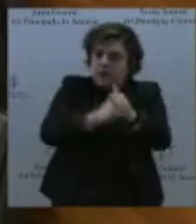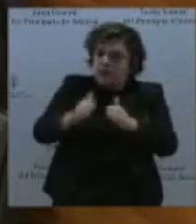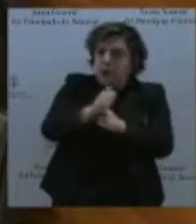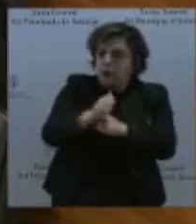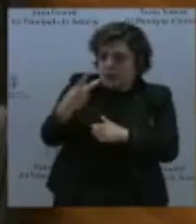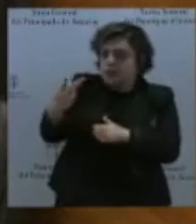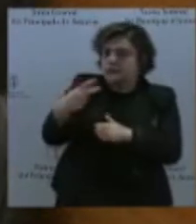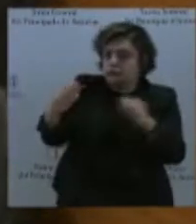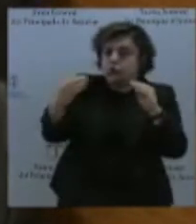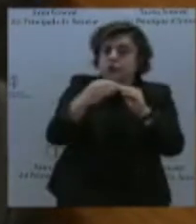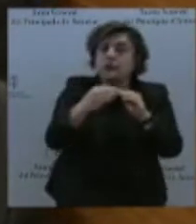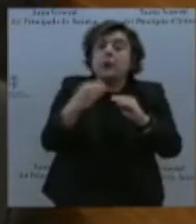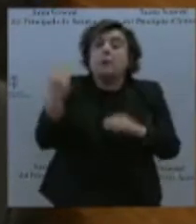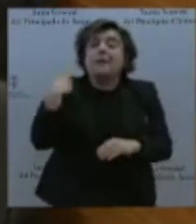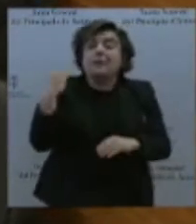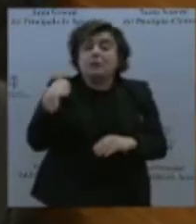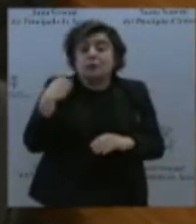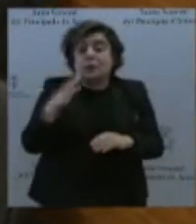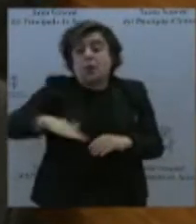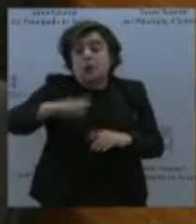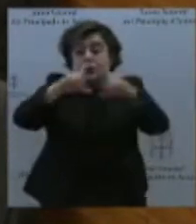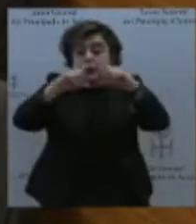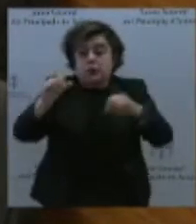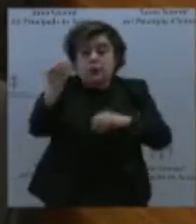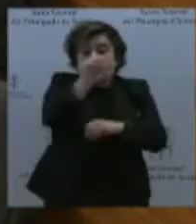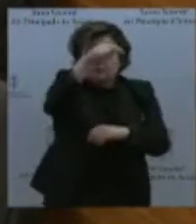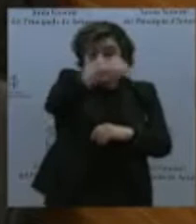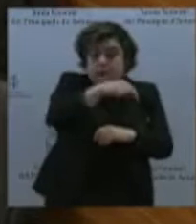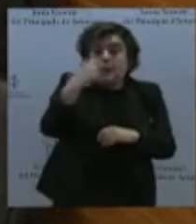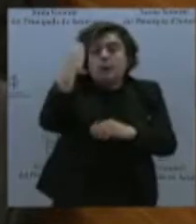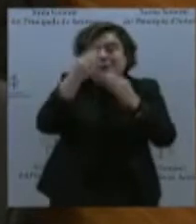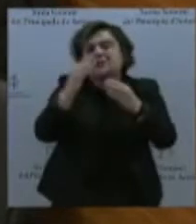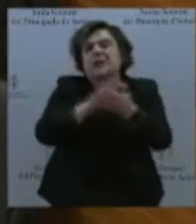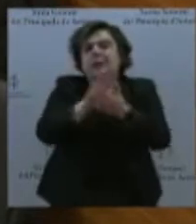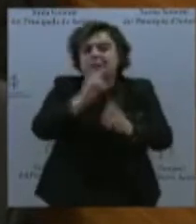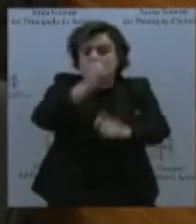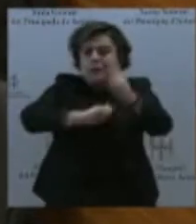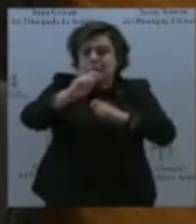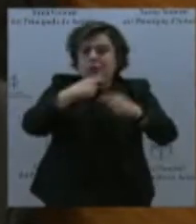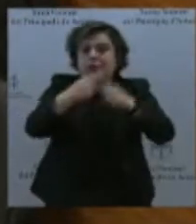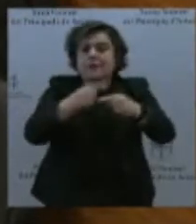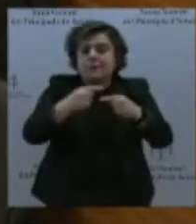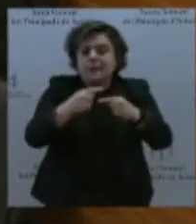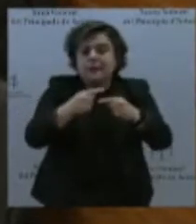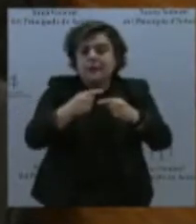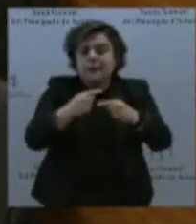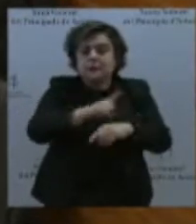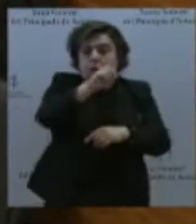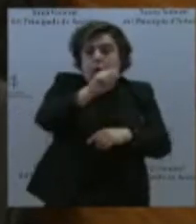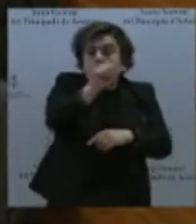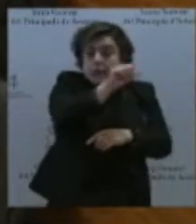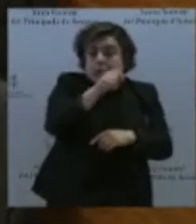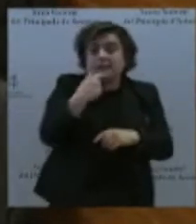Supongo que se refiere a la plataforma de familias del noroccidente, que reclaman transporte escolar gratuito para las etapas no obligatorias de bachillerato y formación